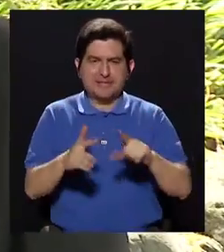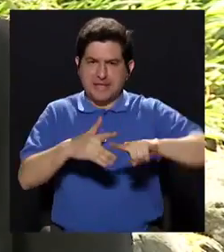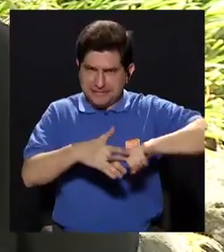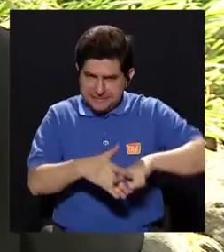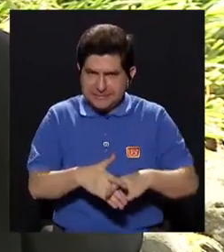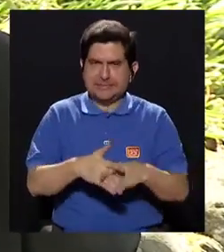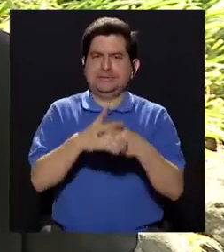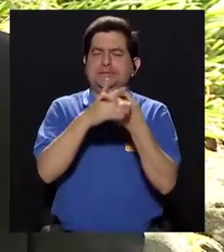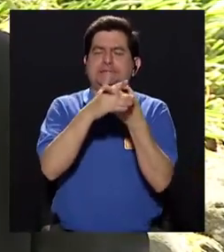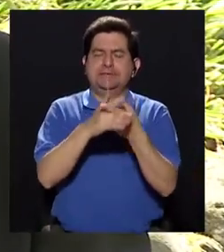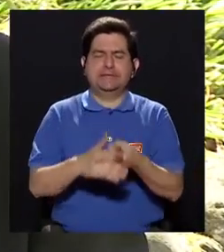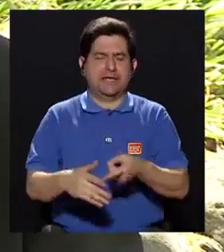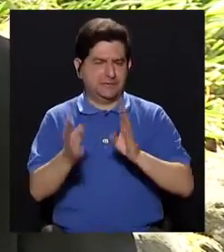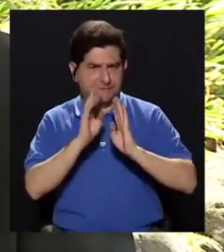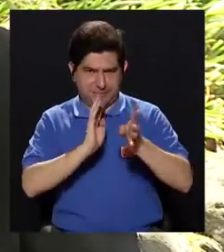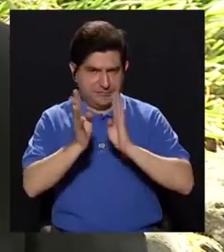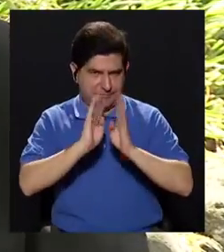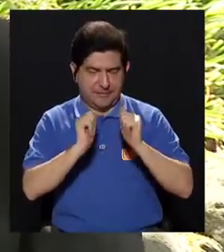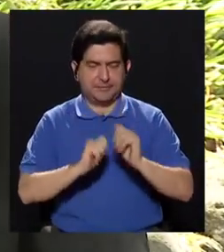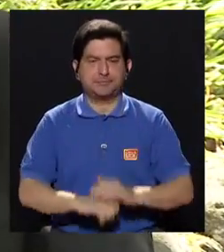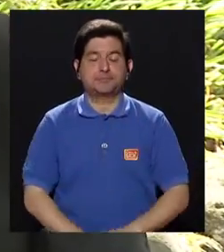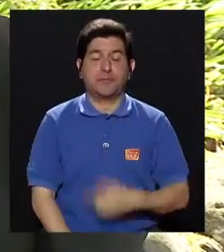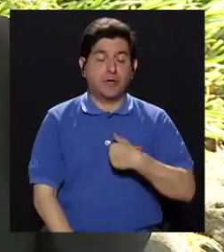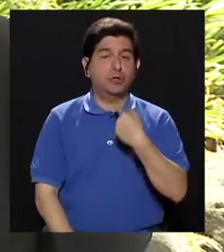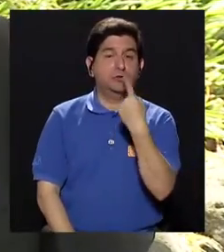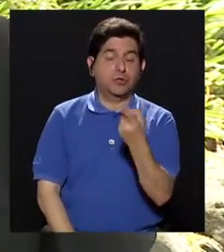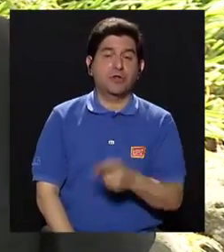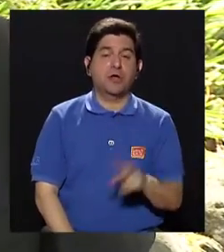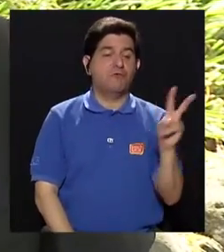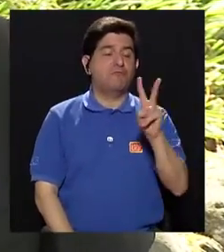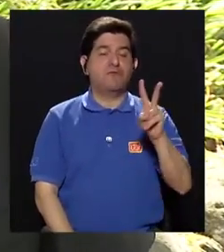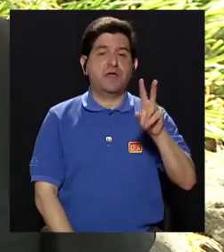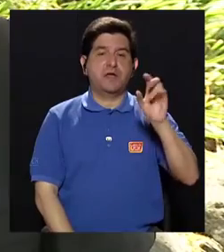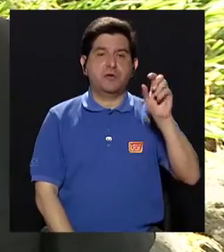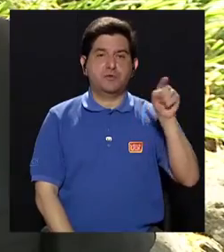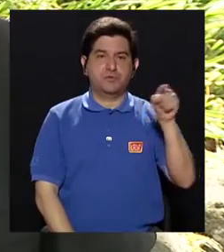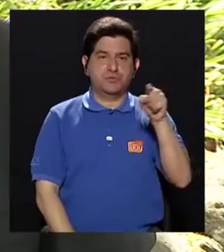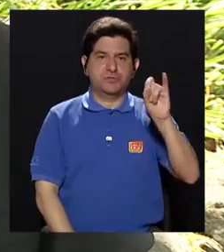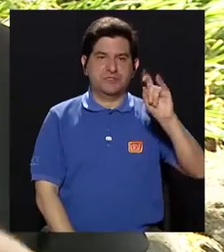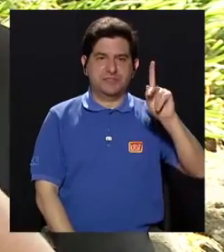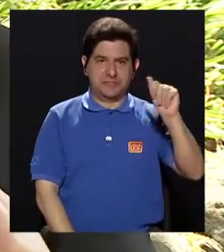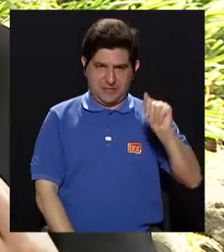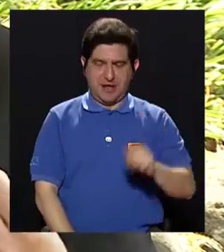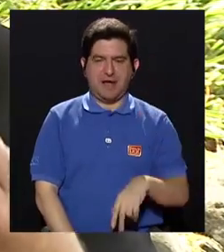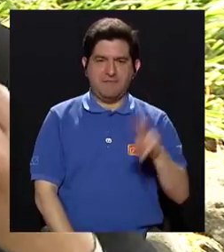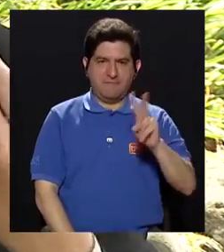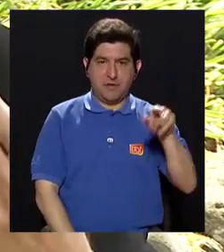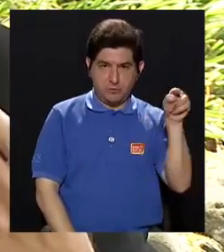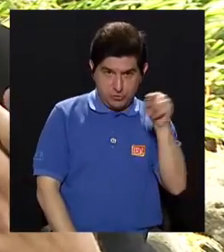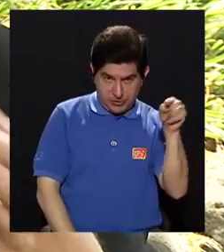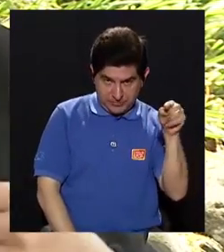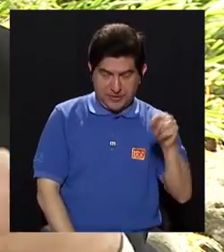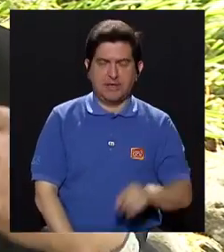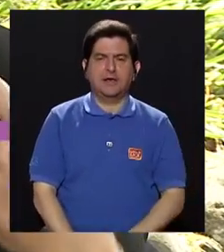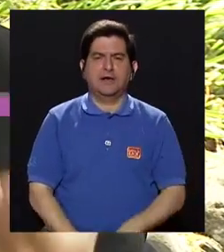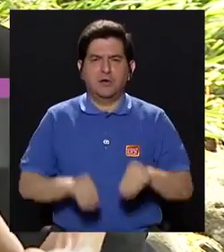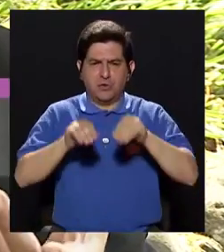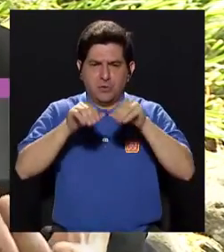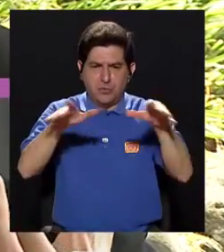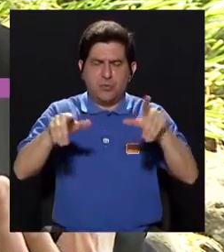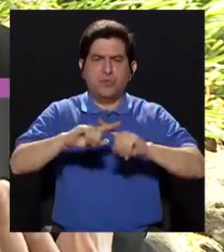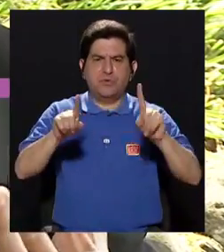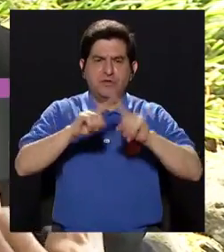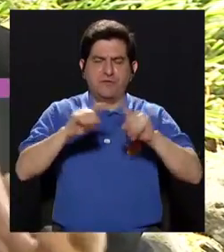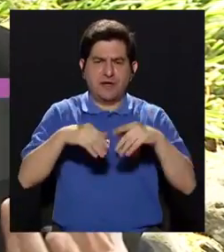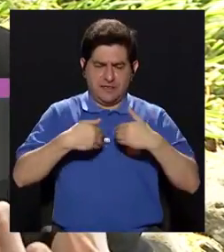para poder introducir un poquitito la conversación, he de decirles que el virus del Zika es un virus que se transmite por